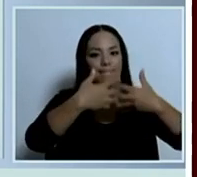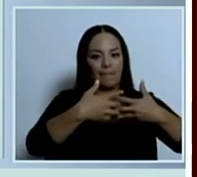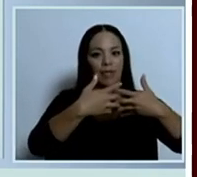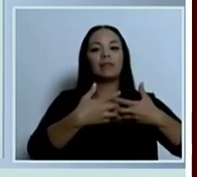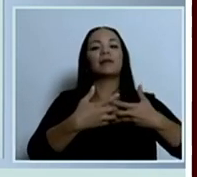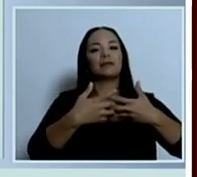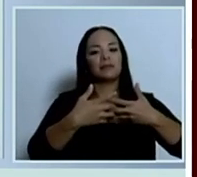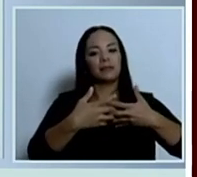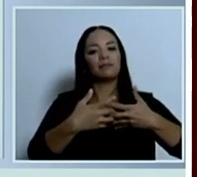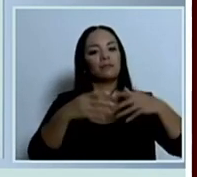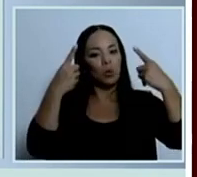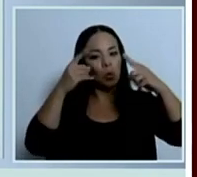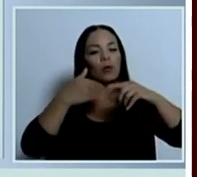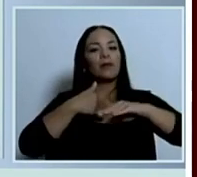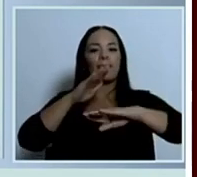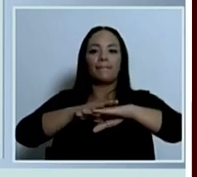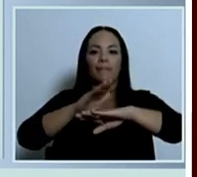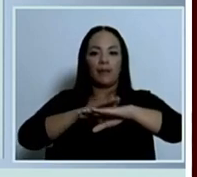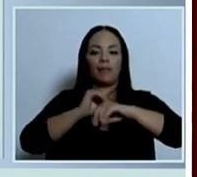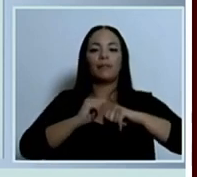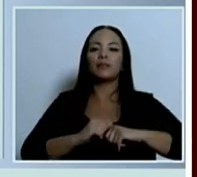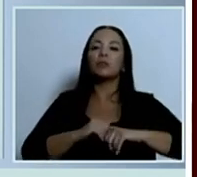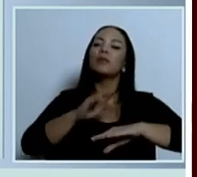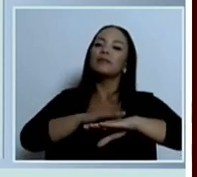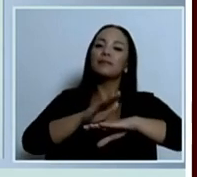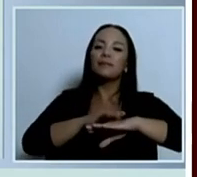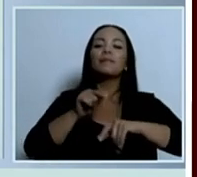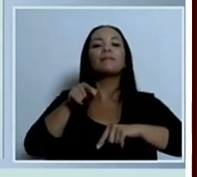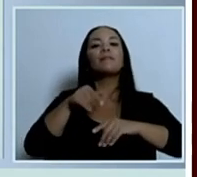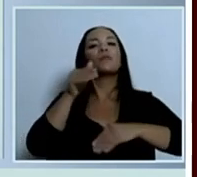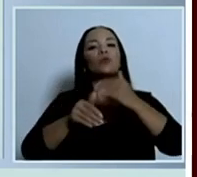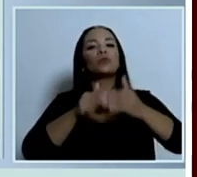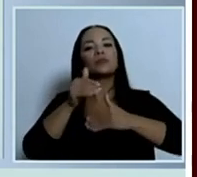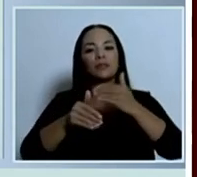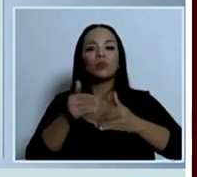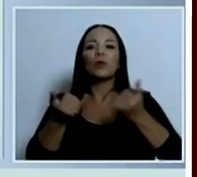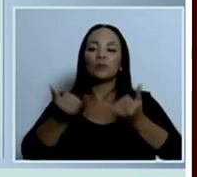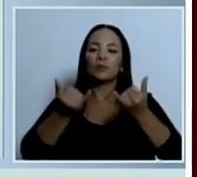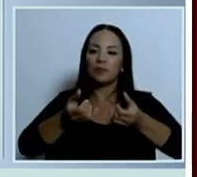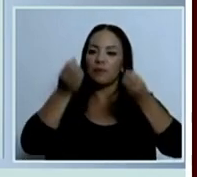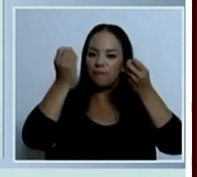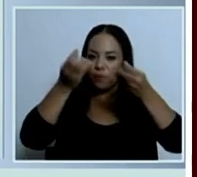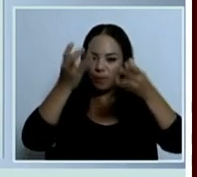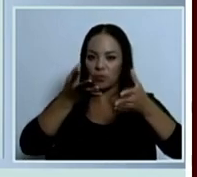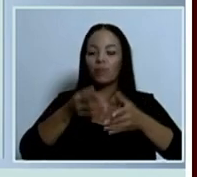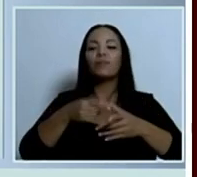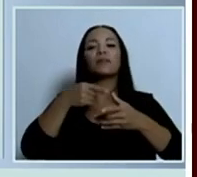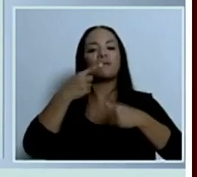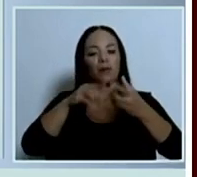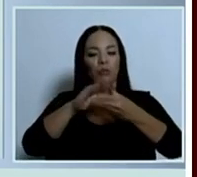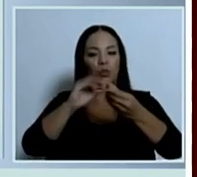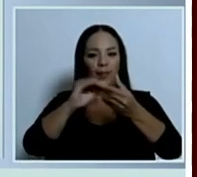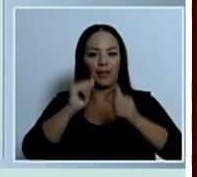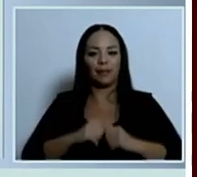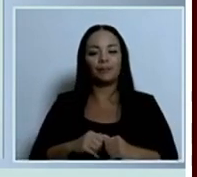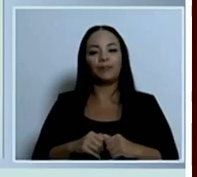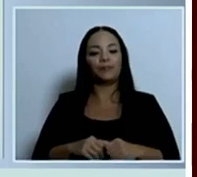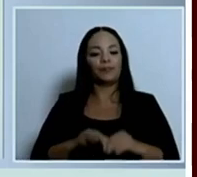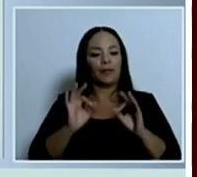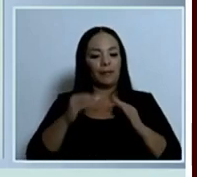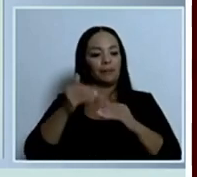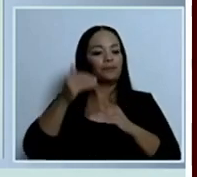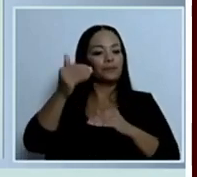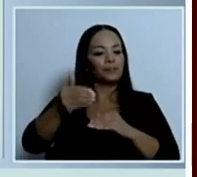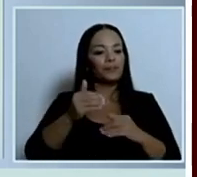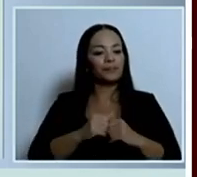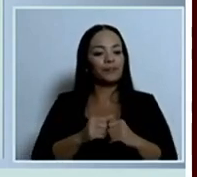con un permiso que deberá pasar por un proceso de actualización de información que ahorita vamos a comentar. En la siguiente diapositiva, vemos